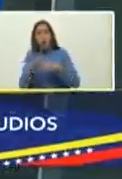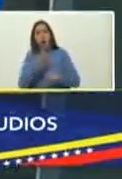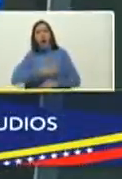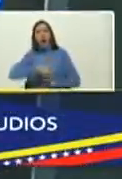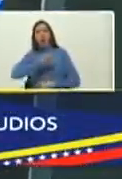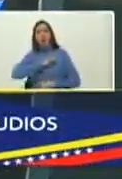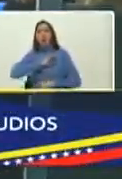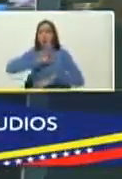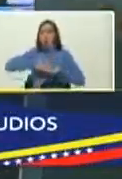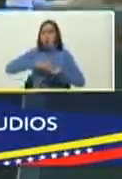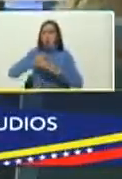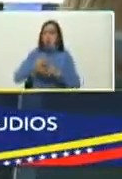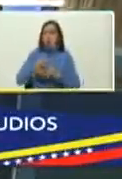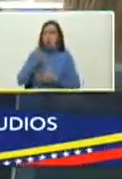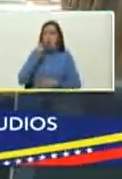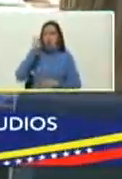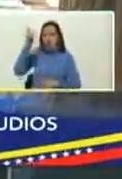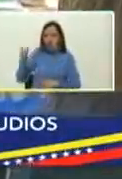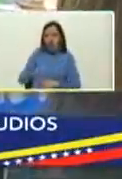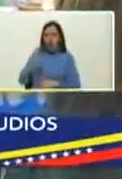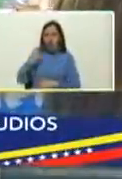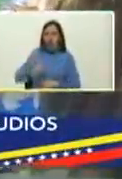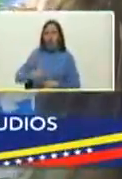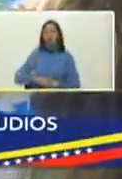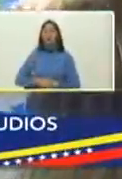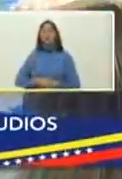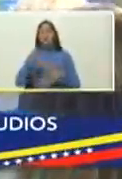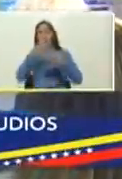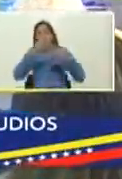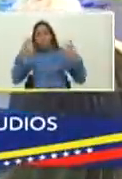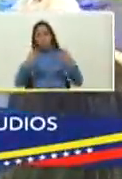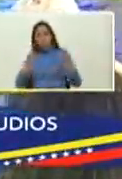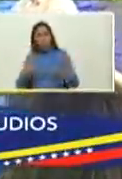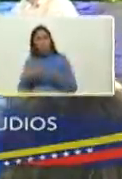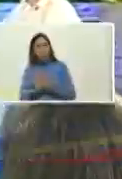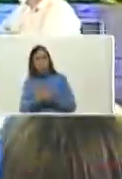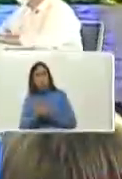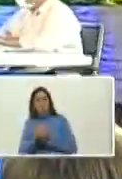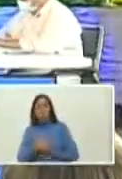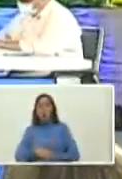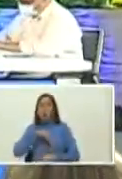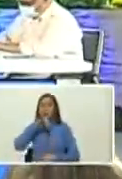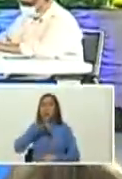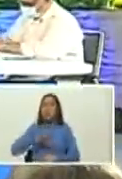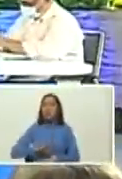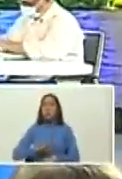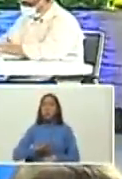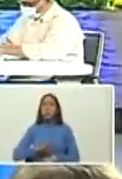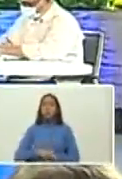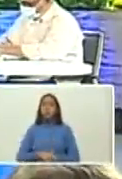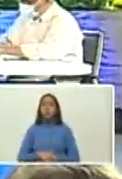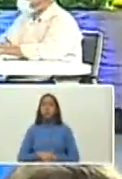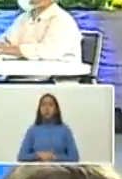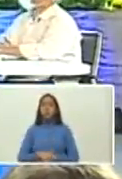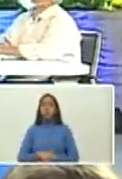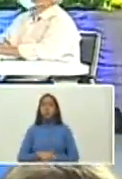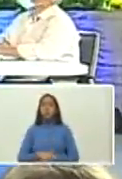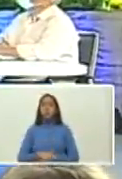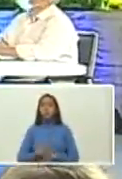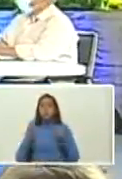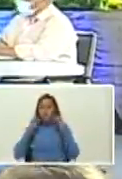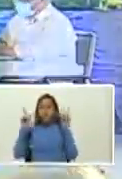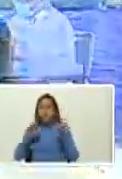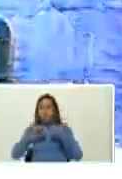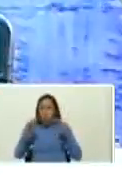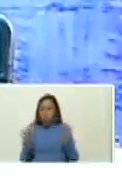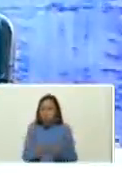oficiales el autor atisba la existencia de un relato vivo detrás de los hechos históricos deslumbrados por un mundo